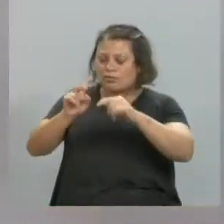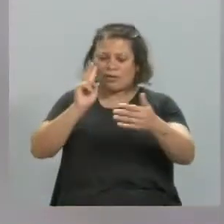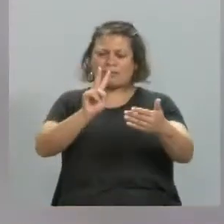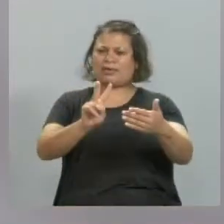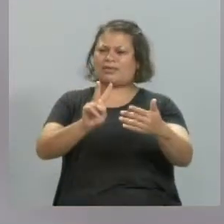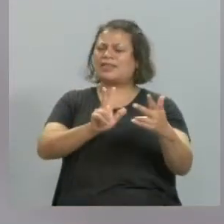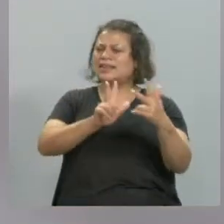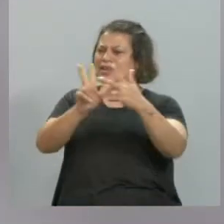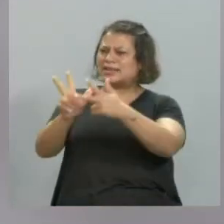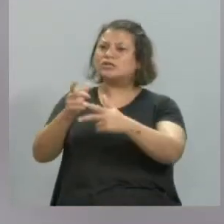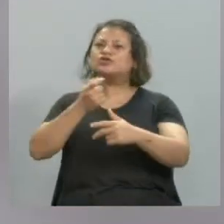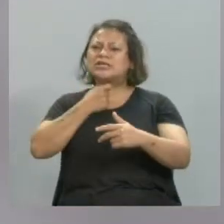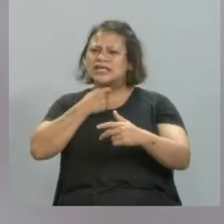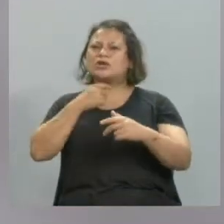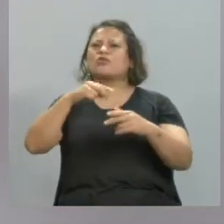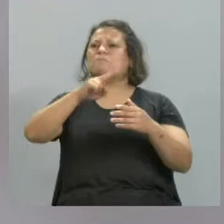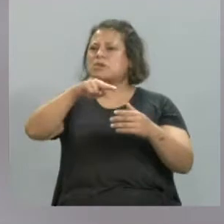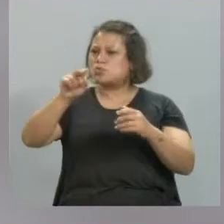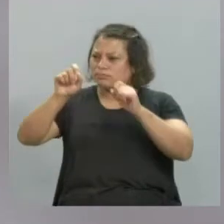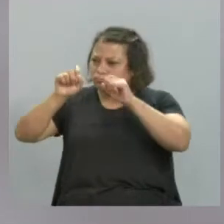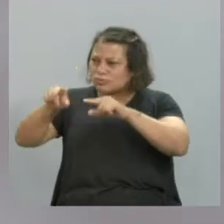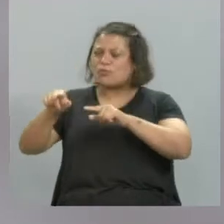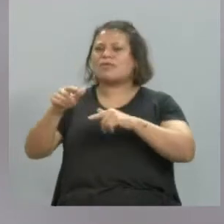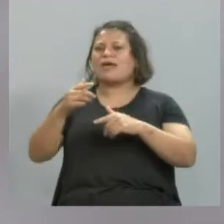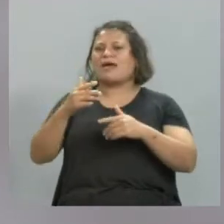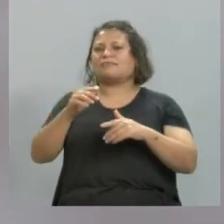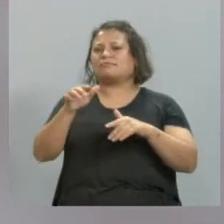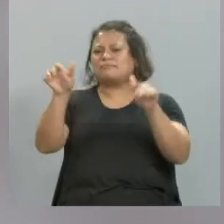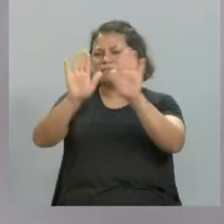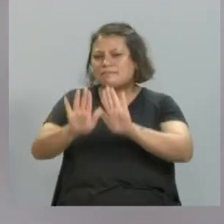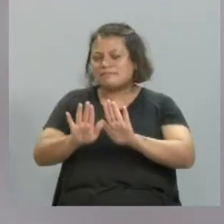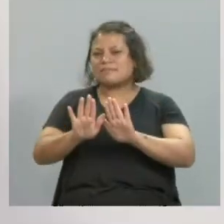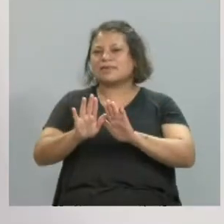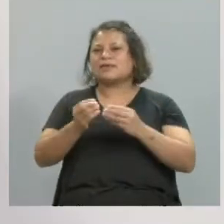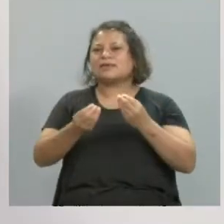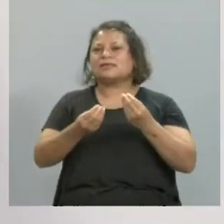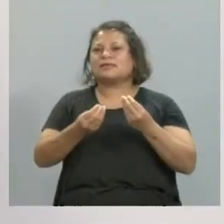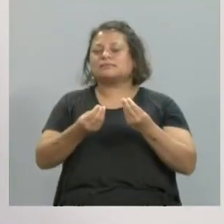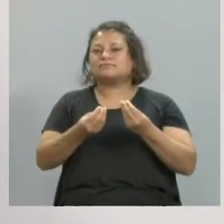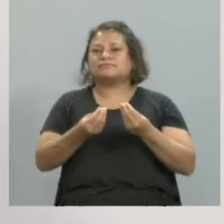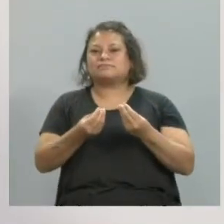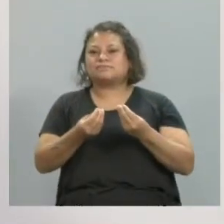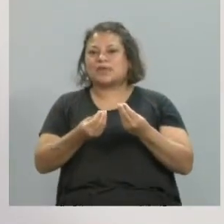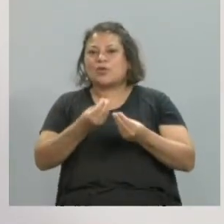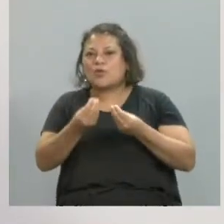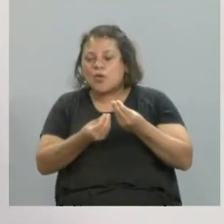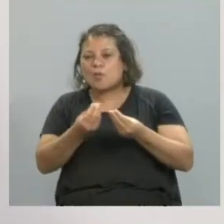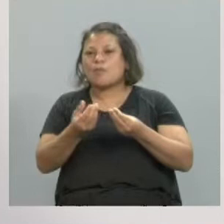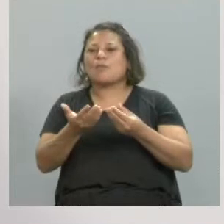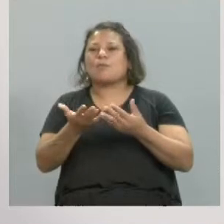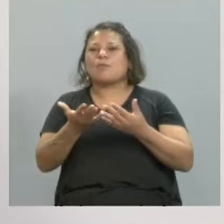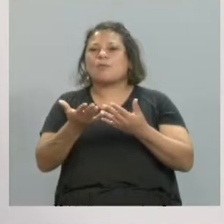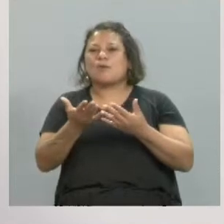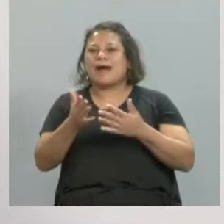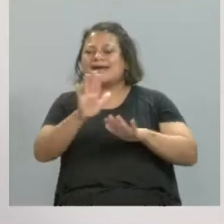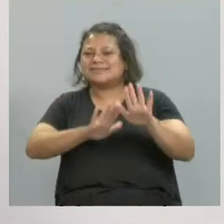quiero que me hagas un cuadro, ¿te ha pasado eso? ¿Y cómo es llegar, si sucede, al trabajo que pretende